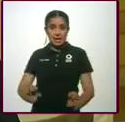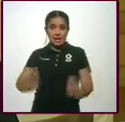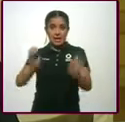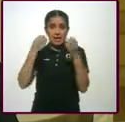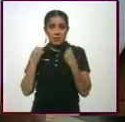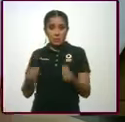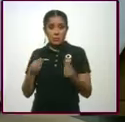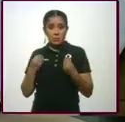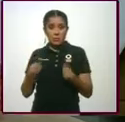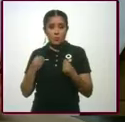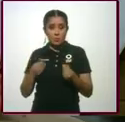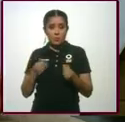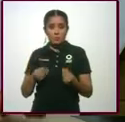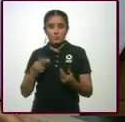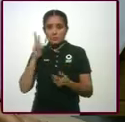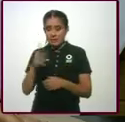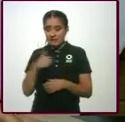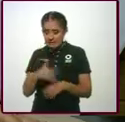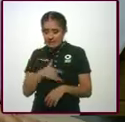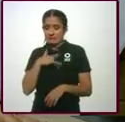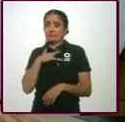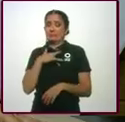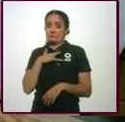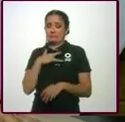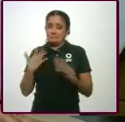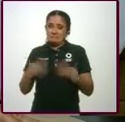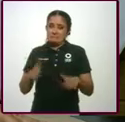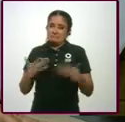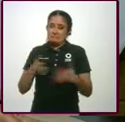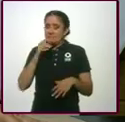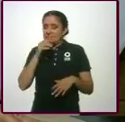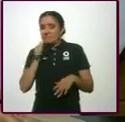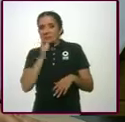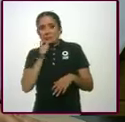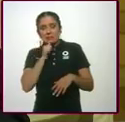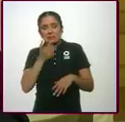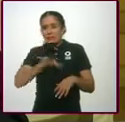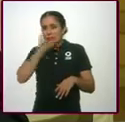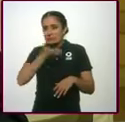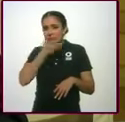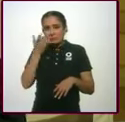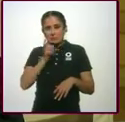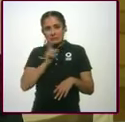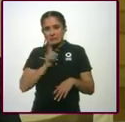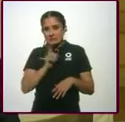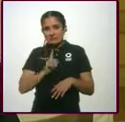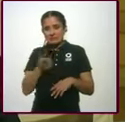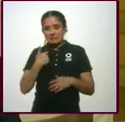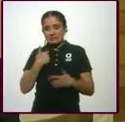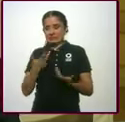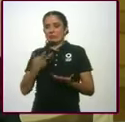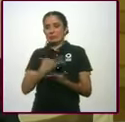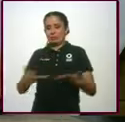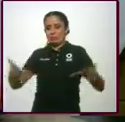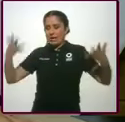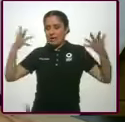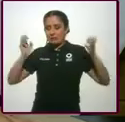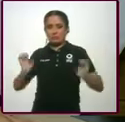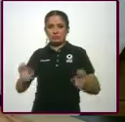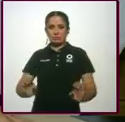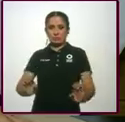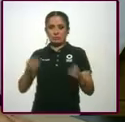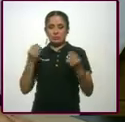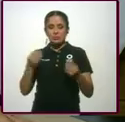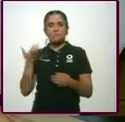Lujosa. Y como que no, como que todavía no nos cae. ¿Ya la quieres poner a la cuarta parte? Sí, sí. Hace